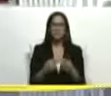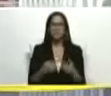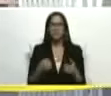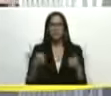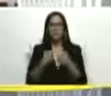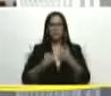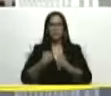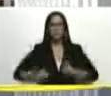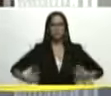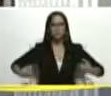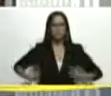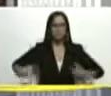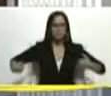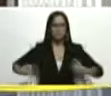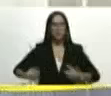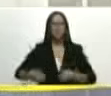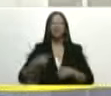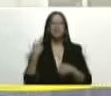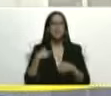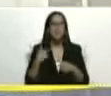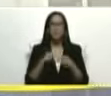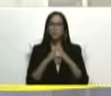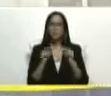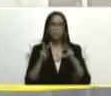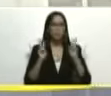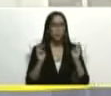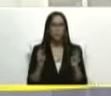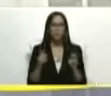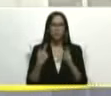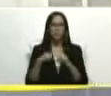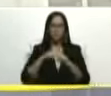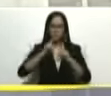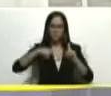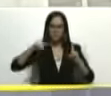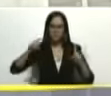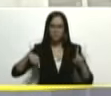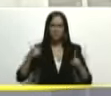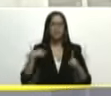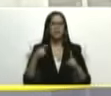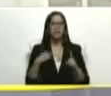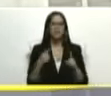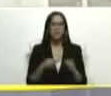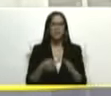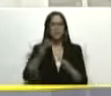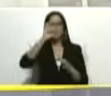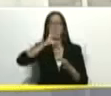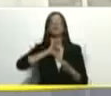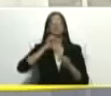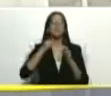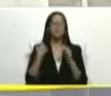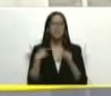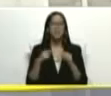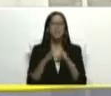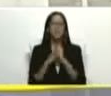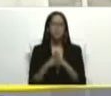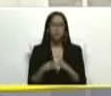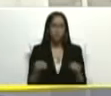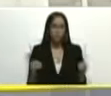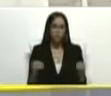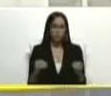repotenciada tiene su carro de paro tiene su monitor tiene su aspirador de igleras también tiene un